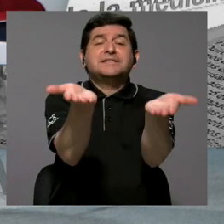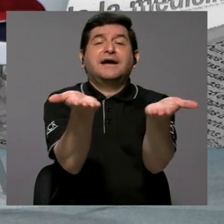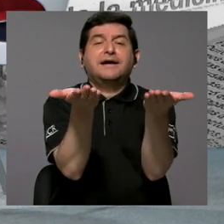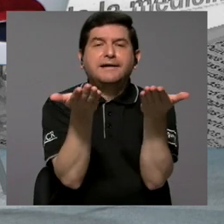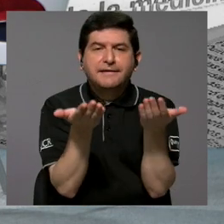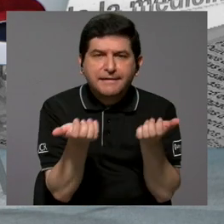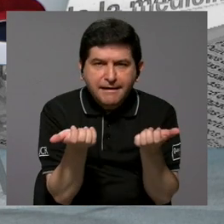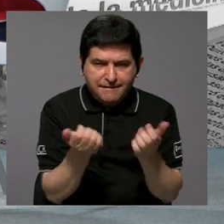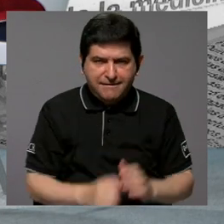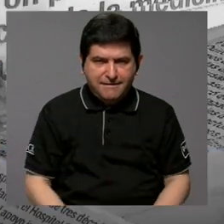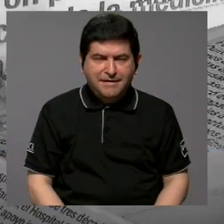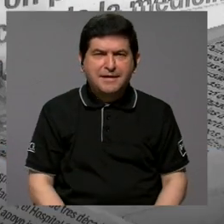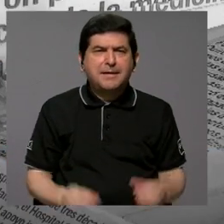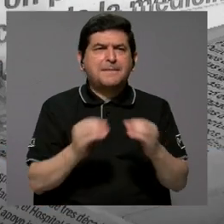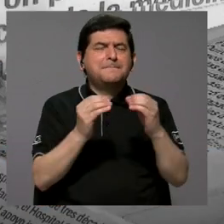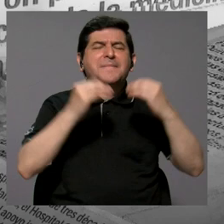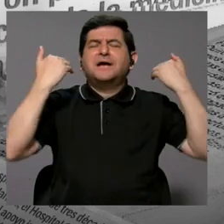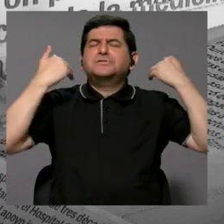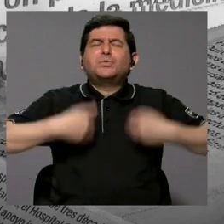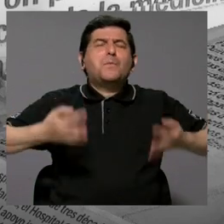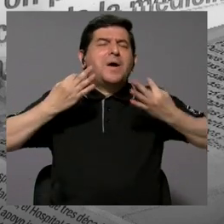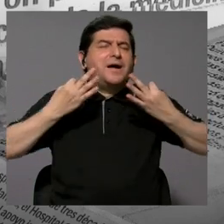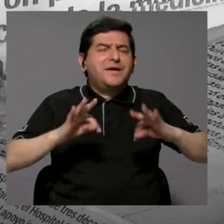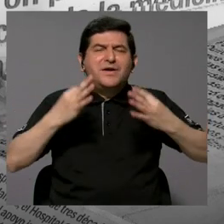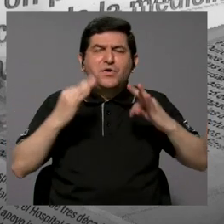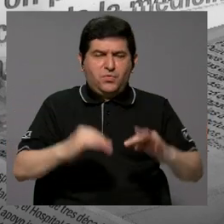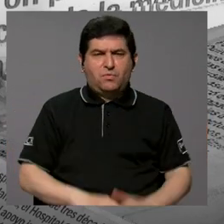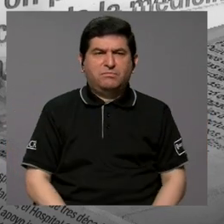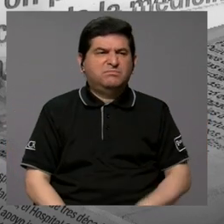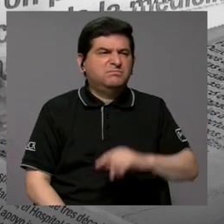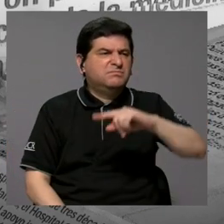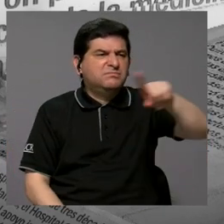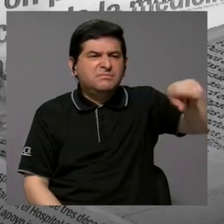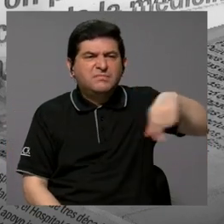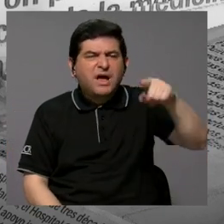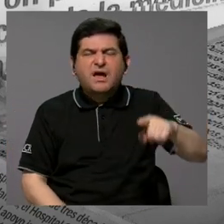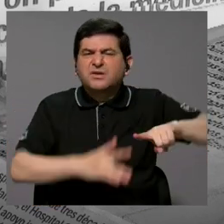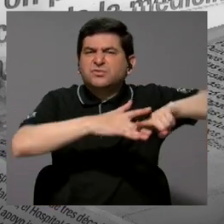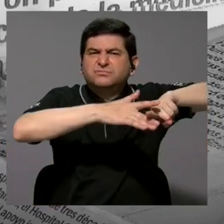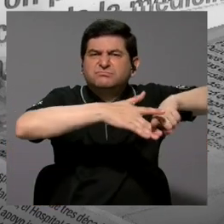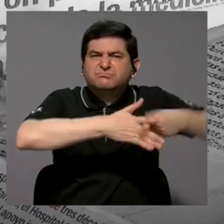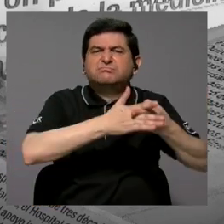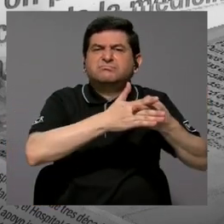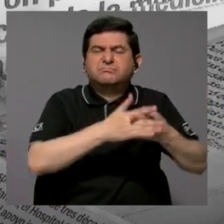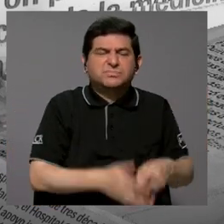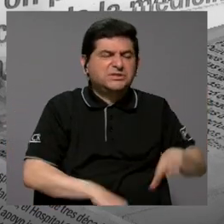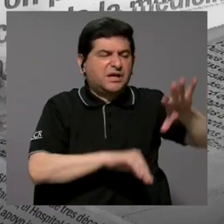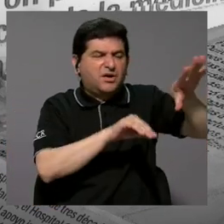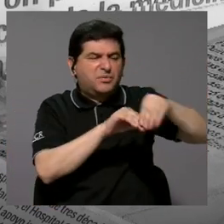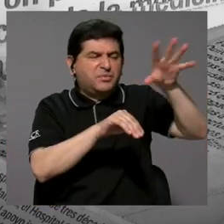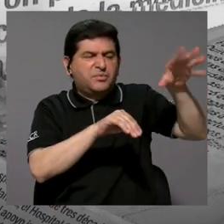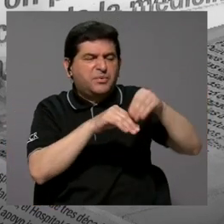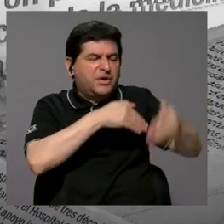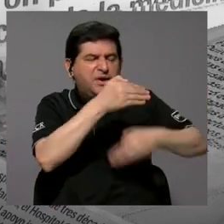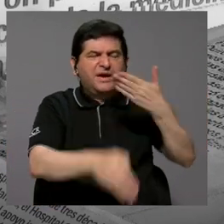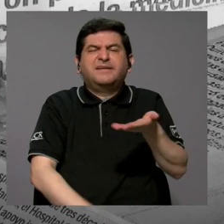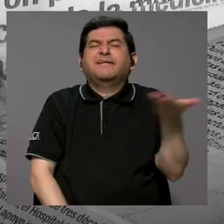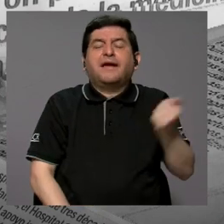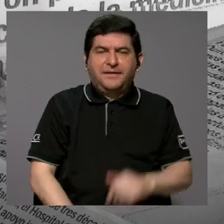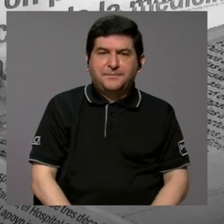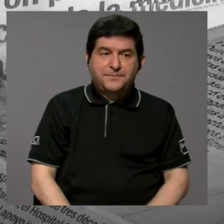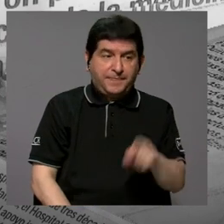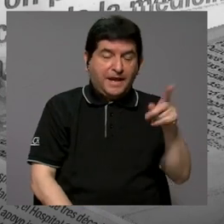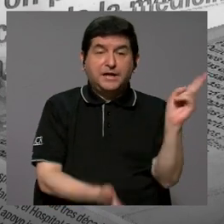quieren que sea lo más humano posible. Entonces, ¿qué fue lo que ellos comenzaron a incorporar en sus procesos?